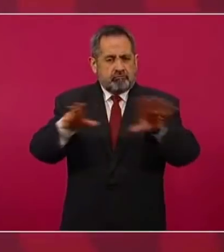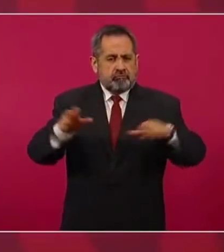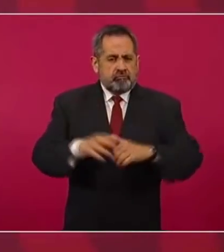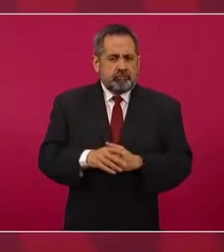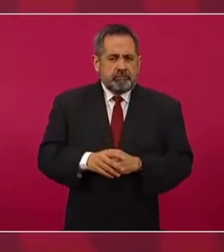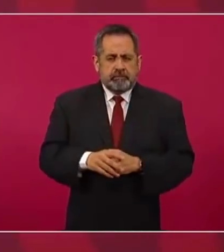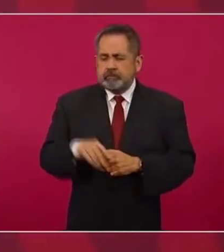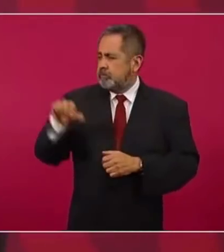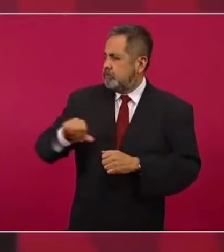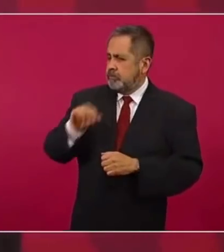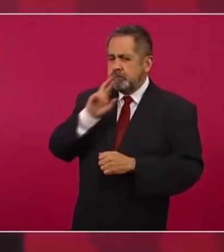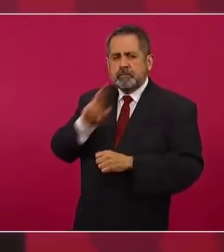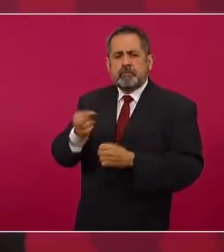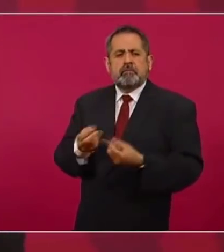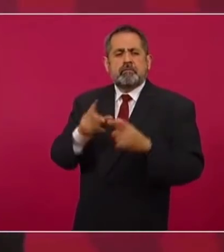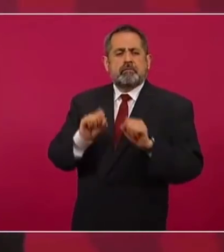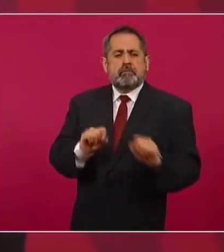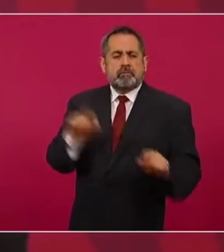el reporte de hoy.